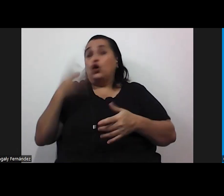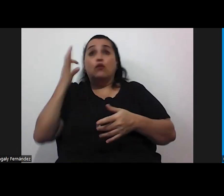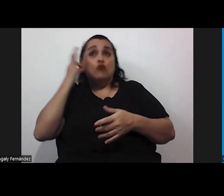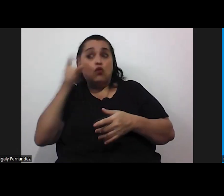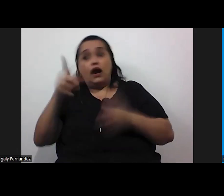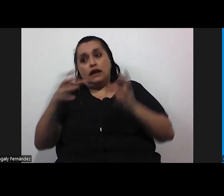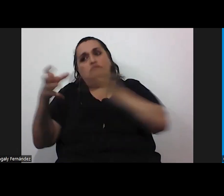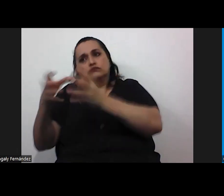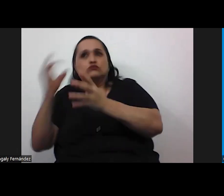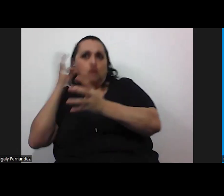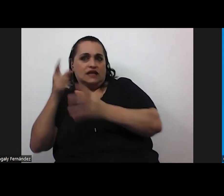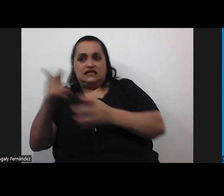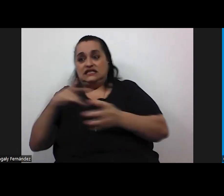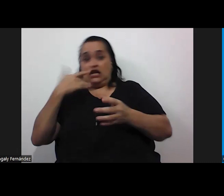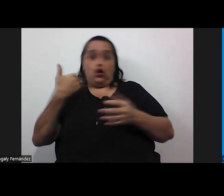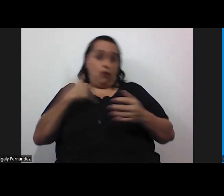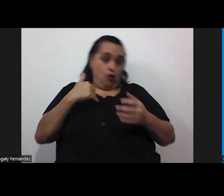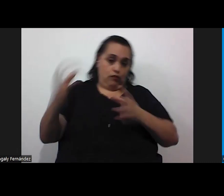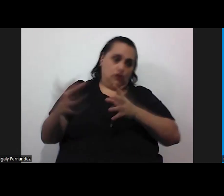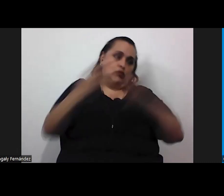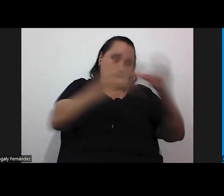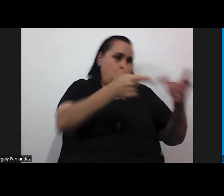chicas si se siente como chico que vaya con los chicos